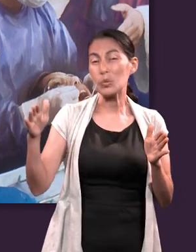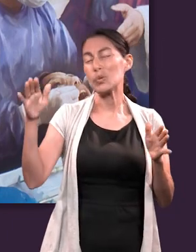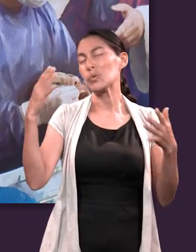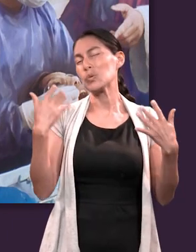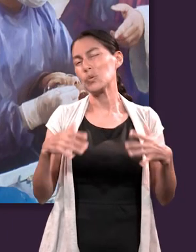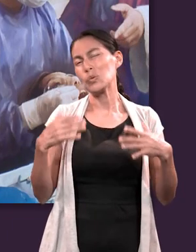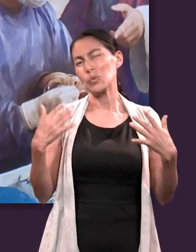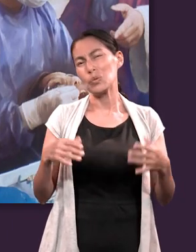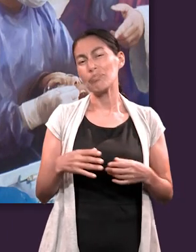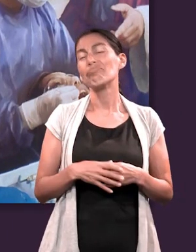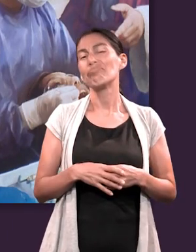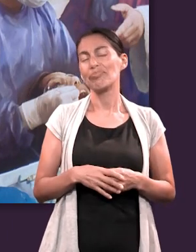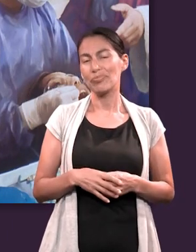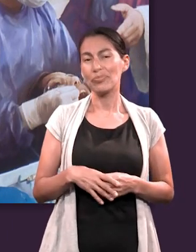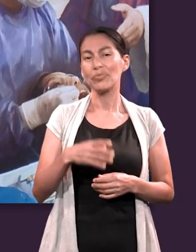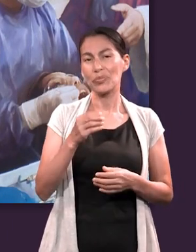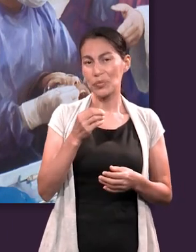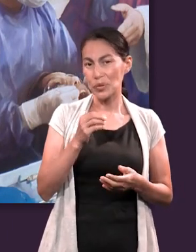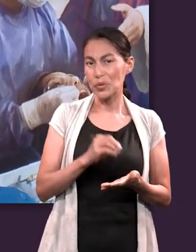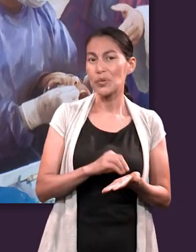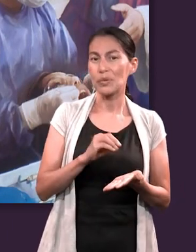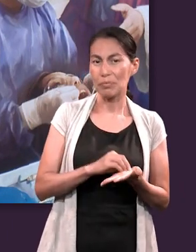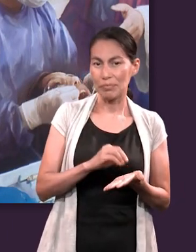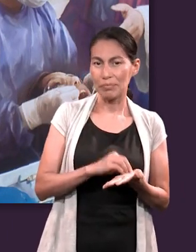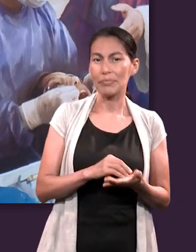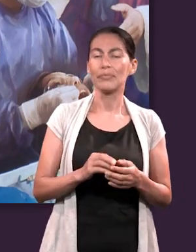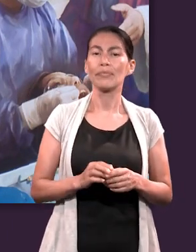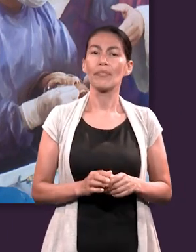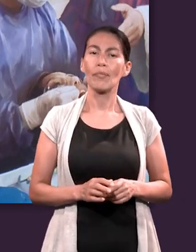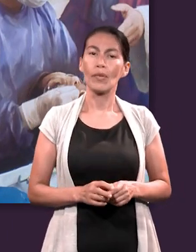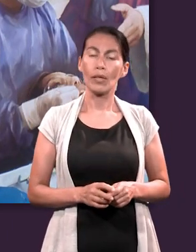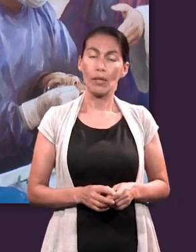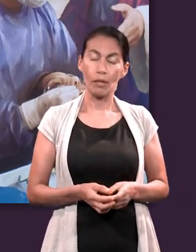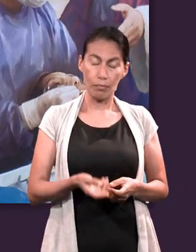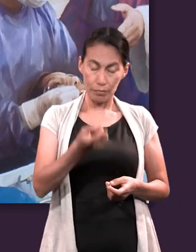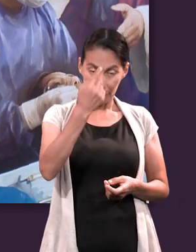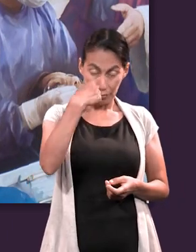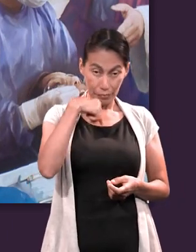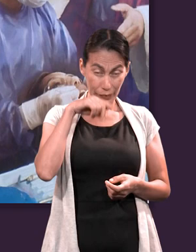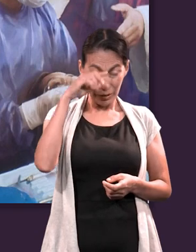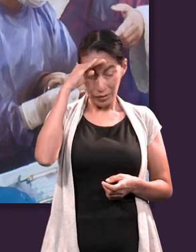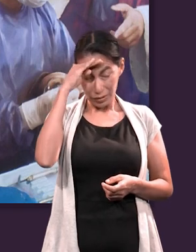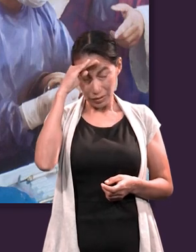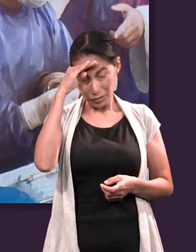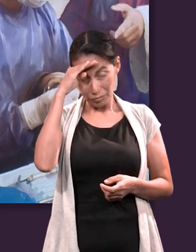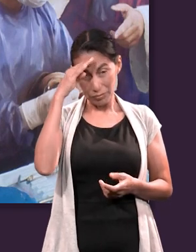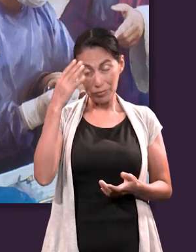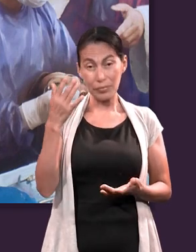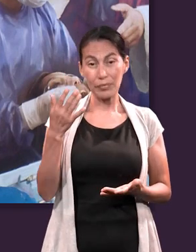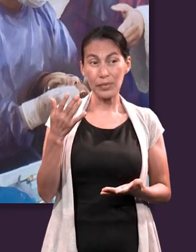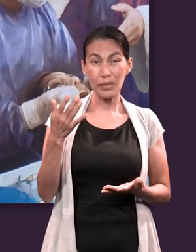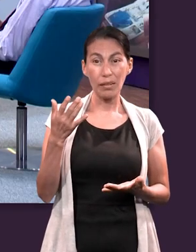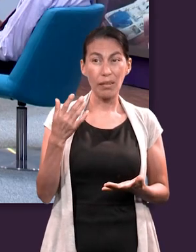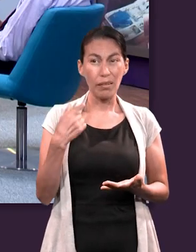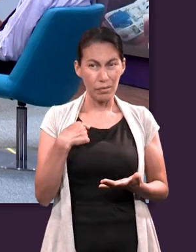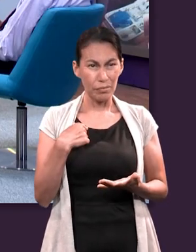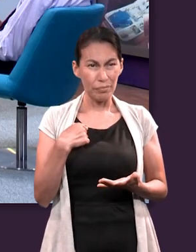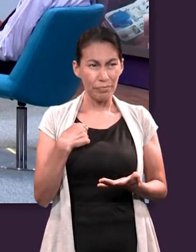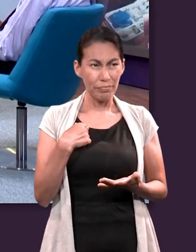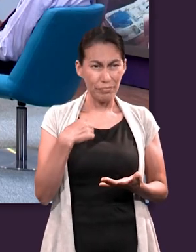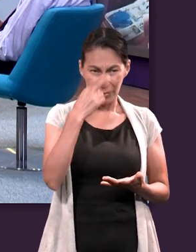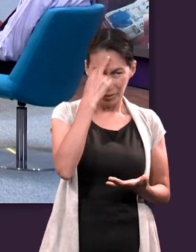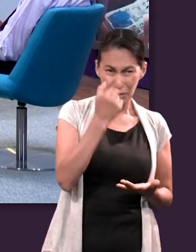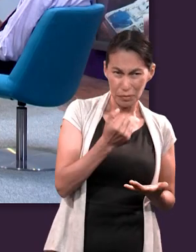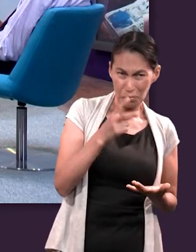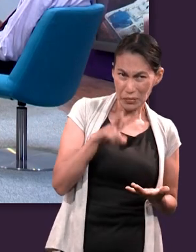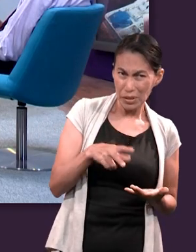humanidad permanece aún dentro de nosotros. Cuando dentro estamos en ese conflicto de, ¿será